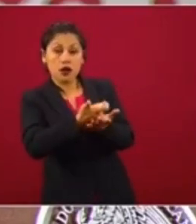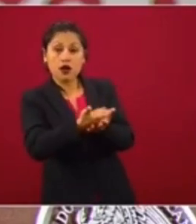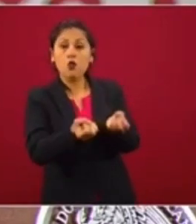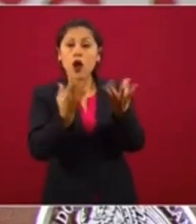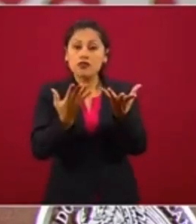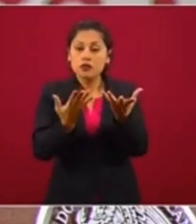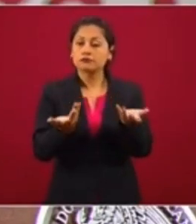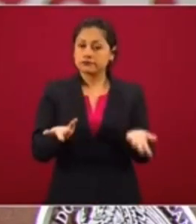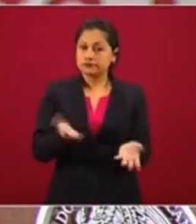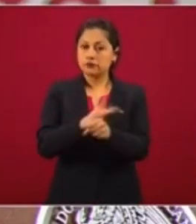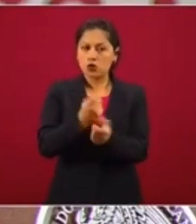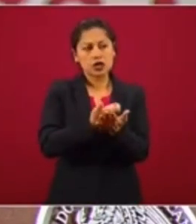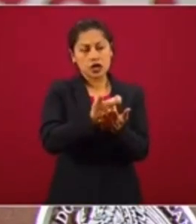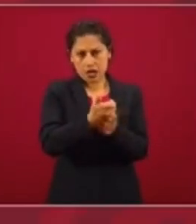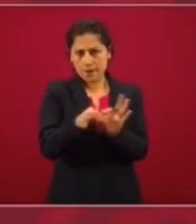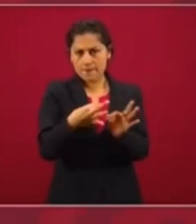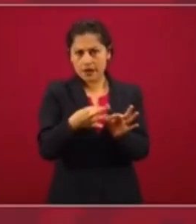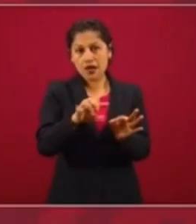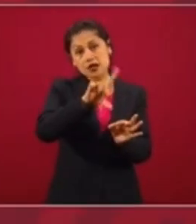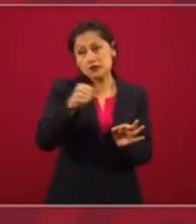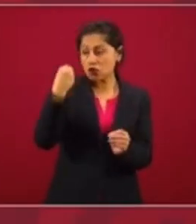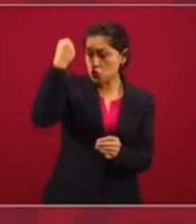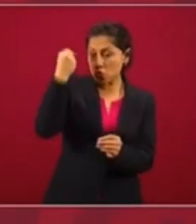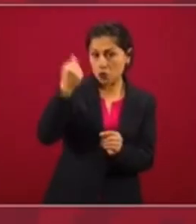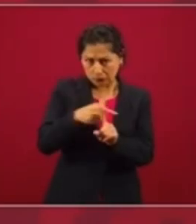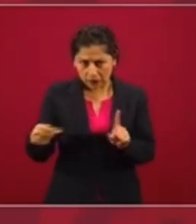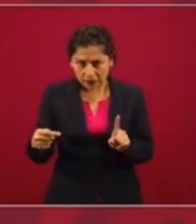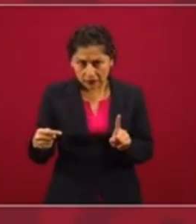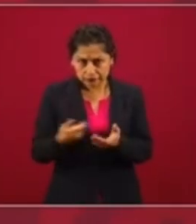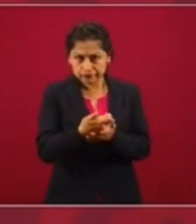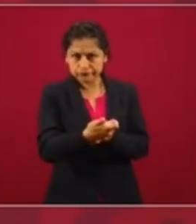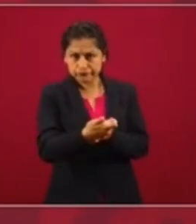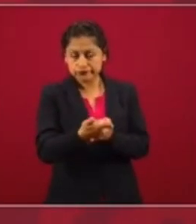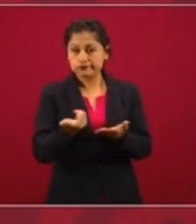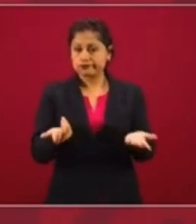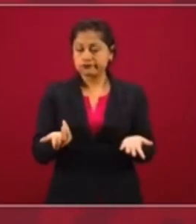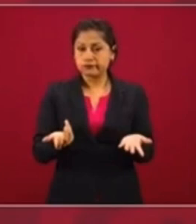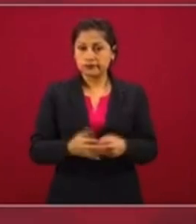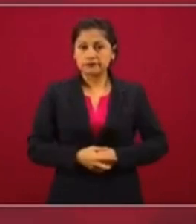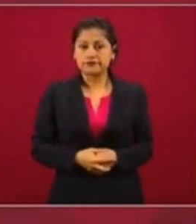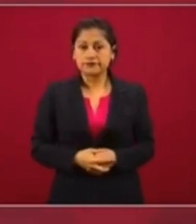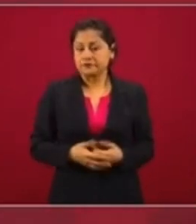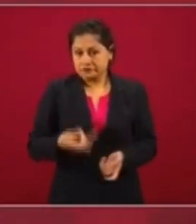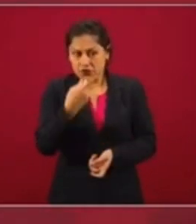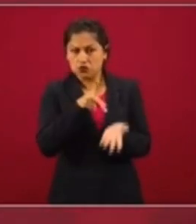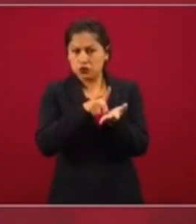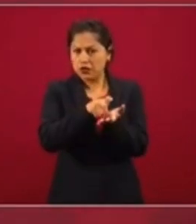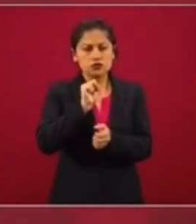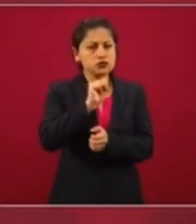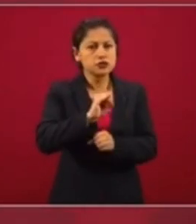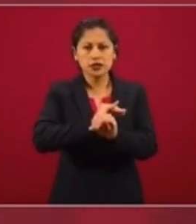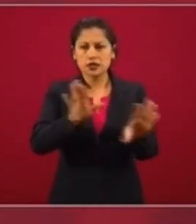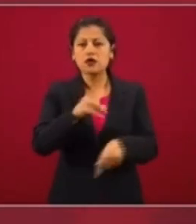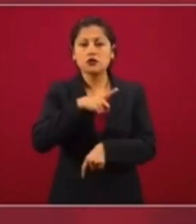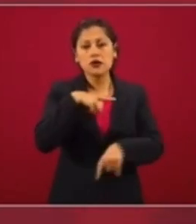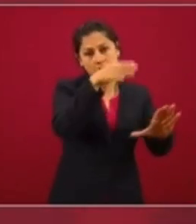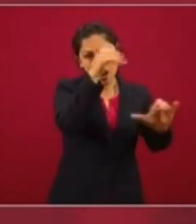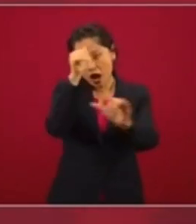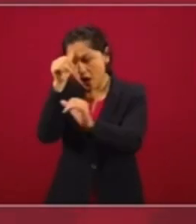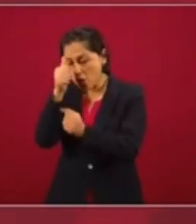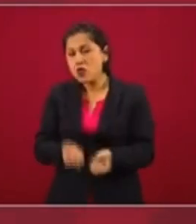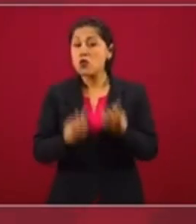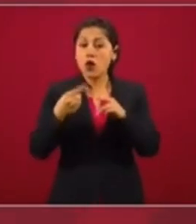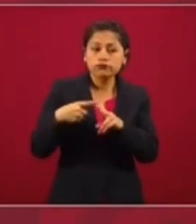van a recibir la mitad de lo que mínimamente les corresponde. Entonces,